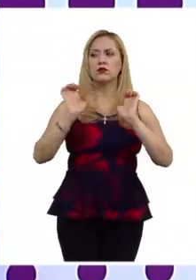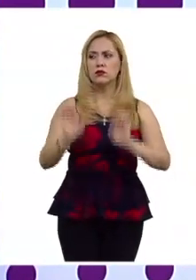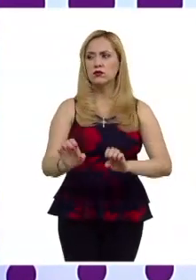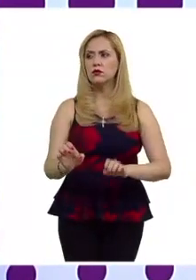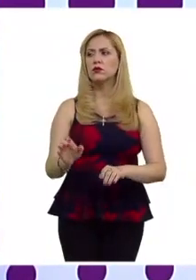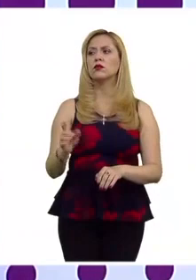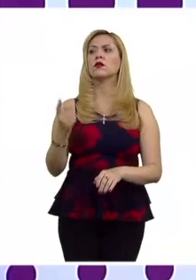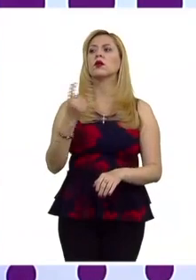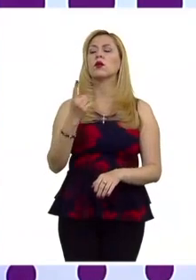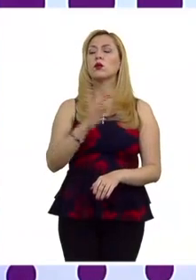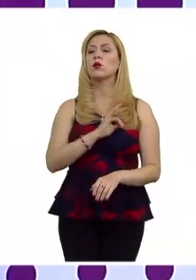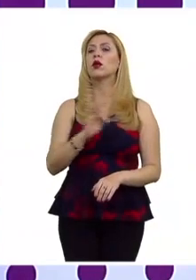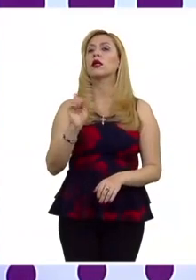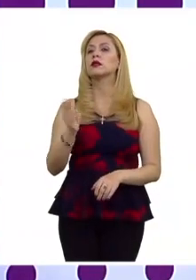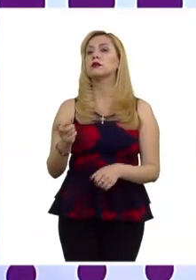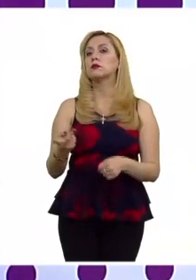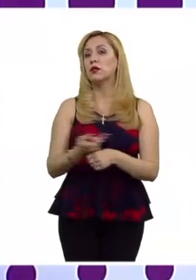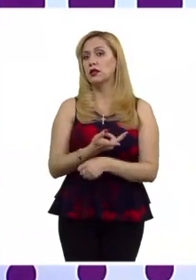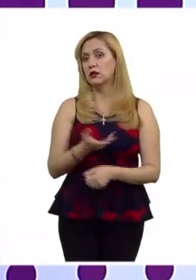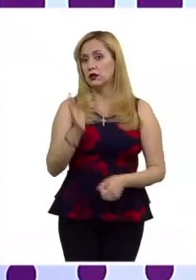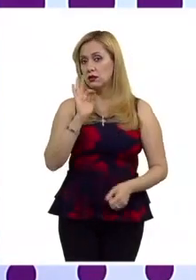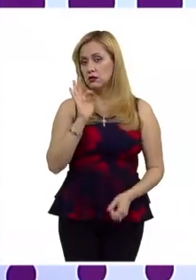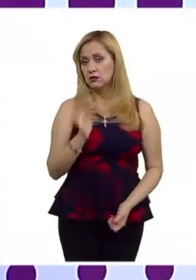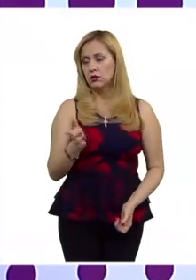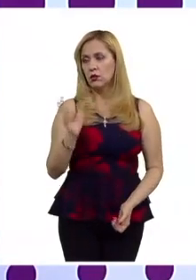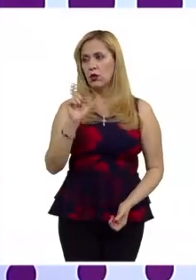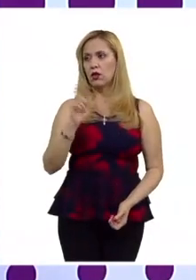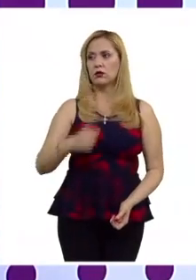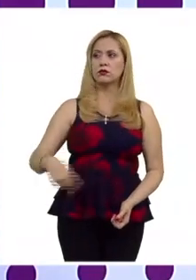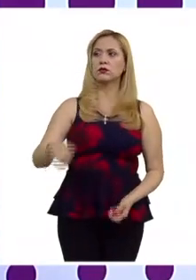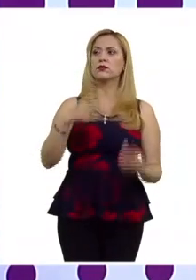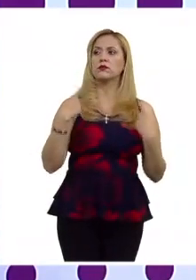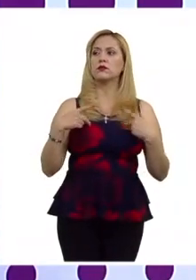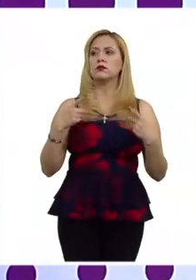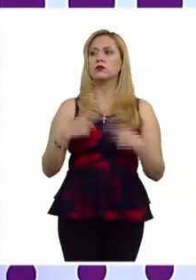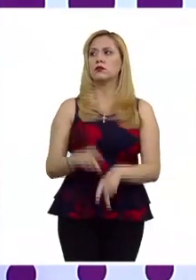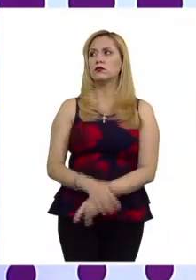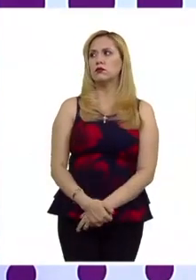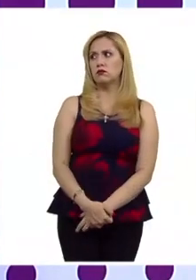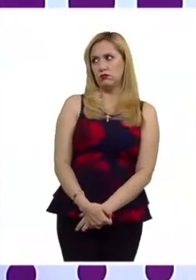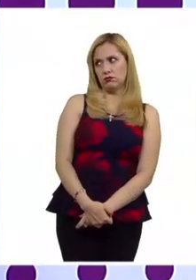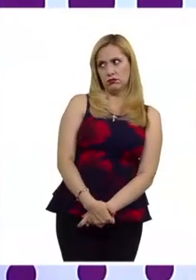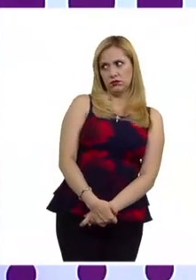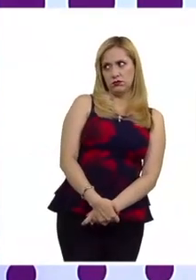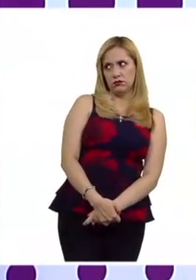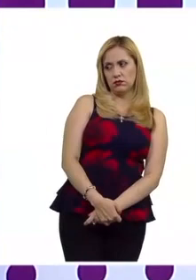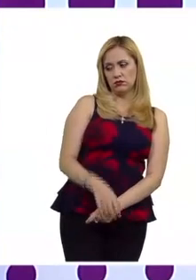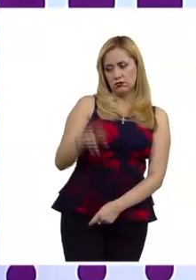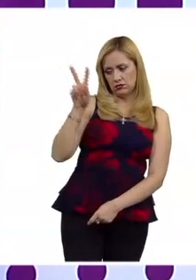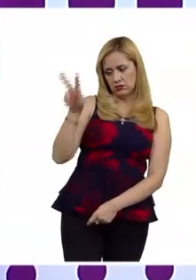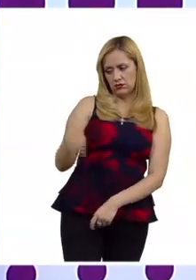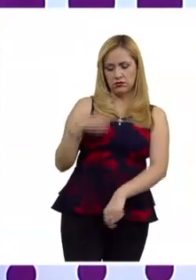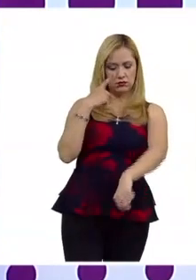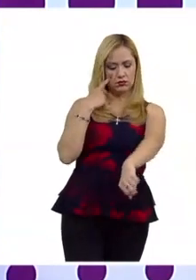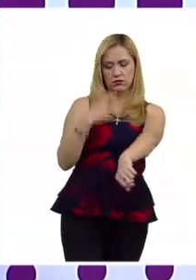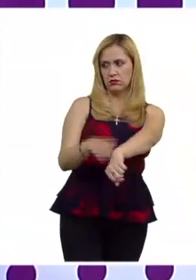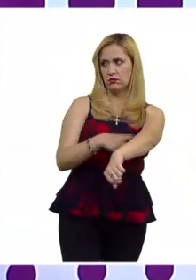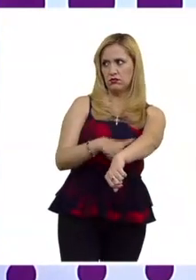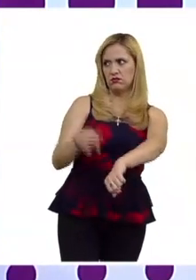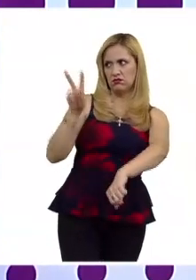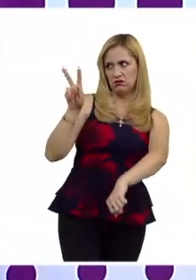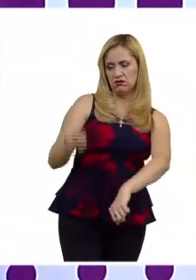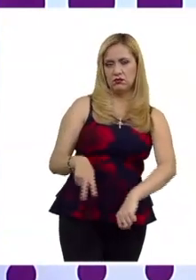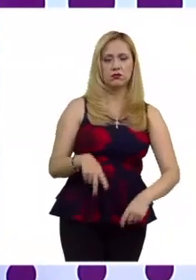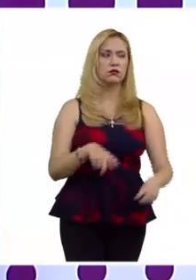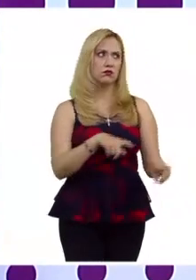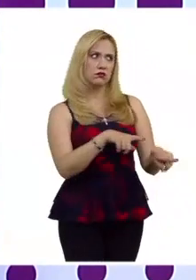consecuencias que tiene yo creo que el ciudadano común cuando emite juicios en contra de un cierto grupo por su raza o por su sexo o